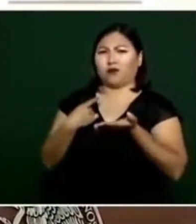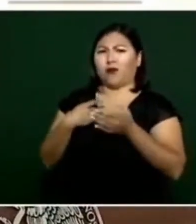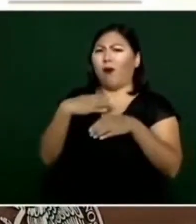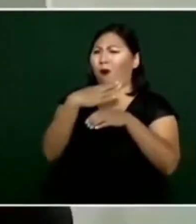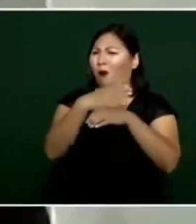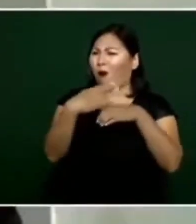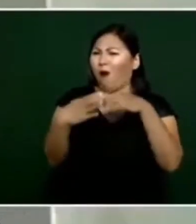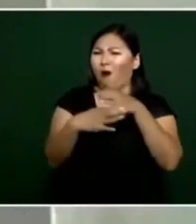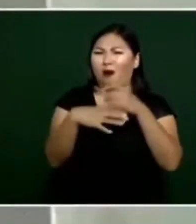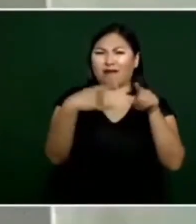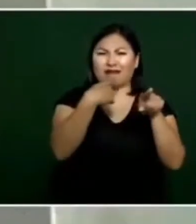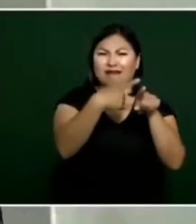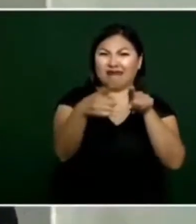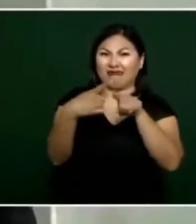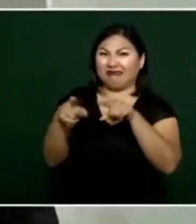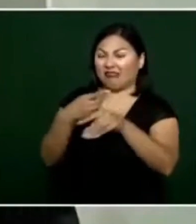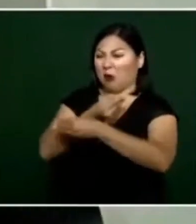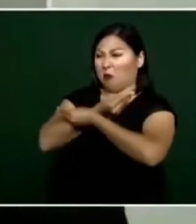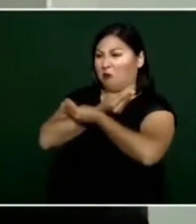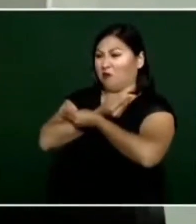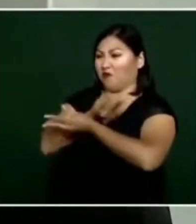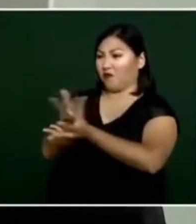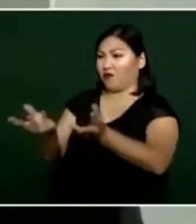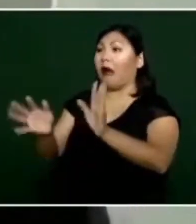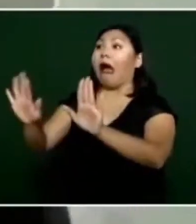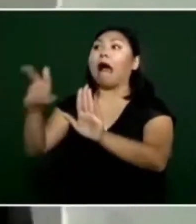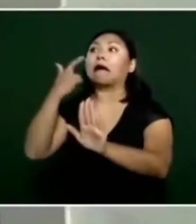les vamos a hacer el puente